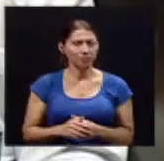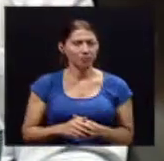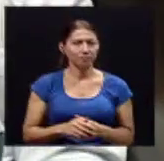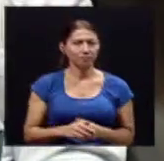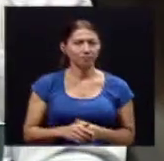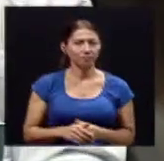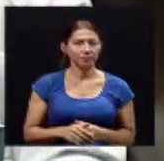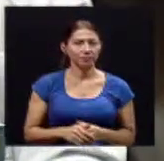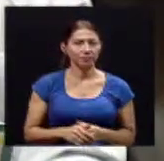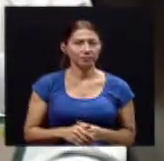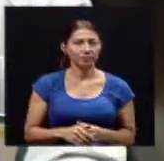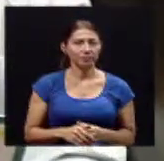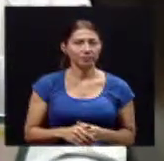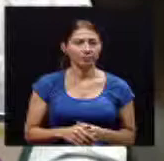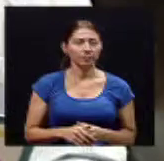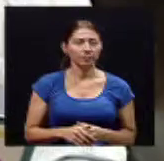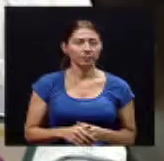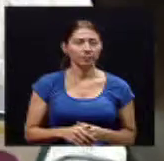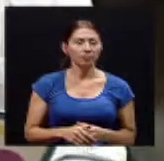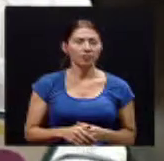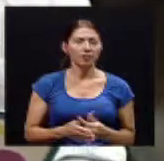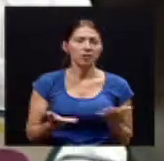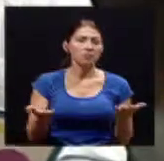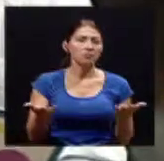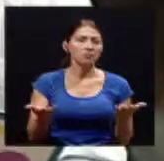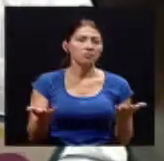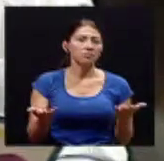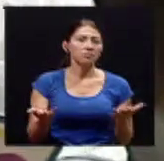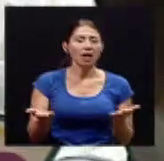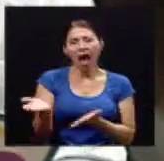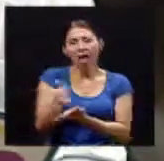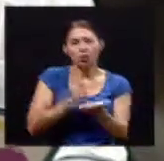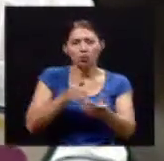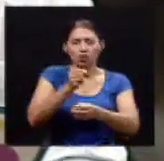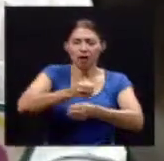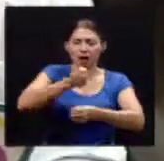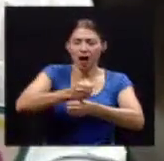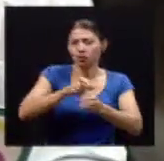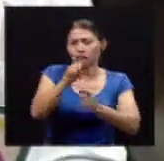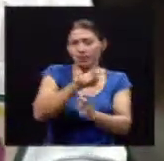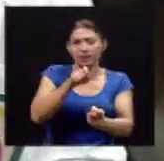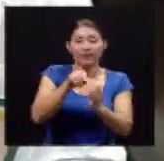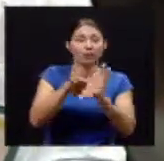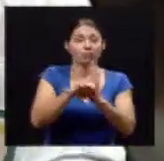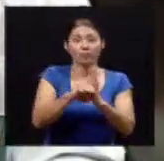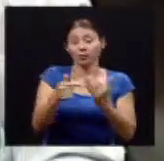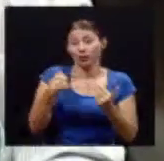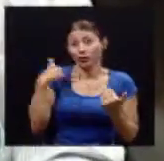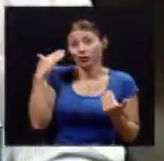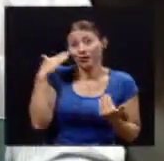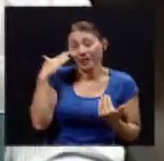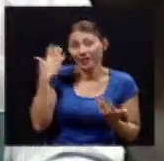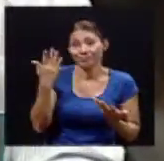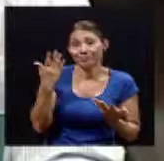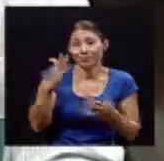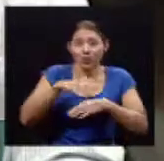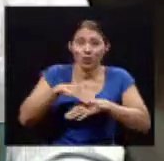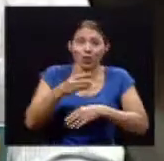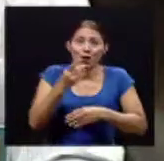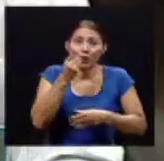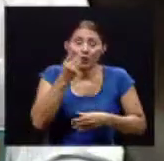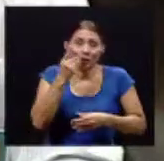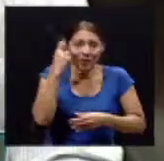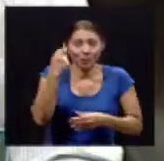hay ciertos trabajos específicos yo sé más que nada de la odontología porque no me dijo eso y es muy